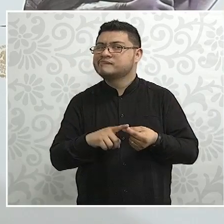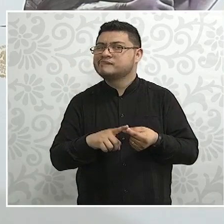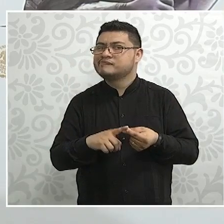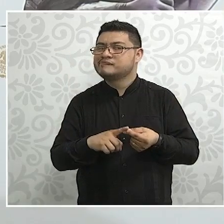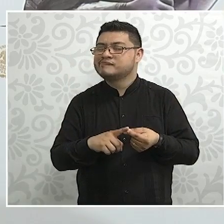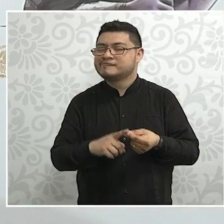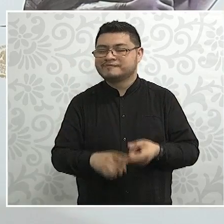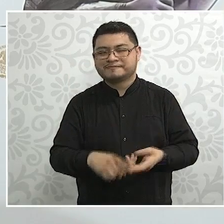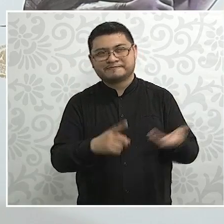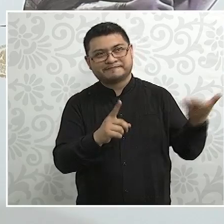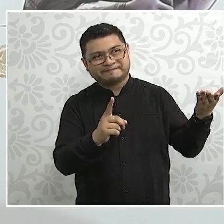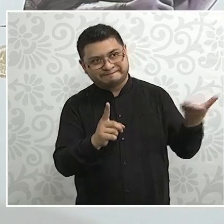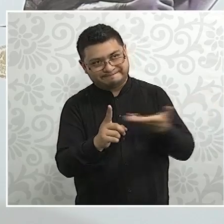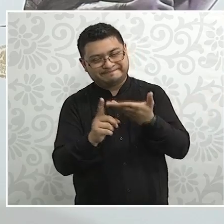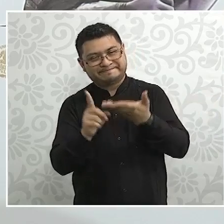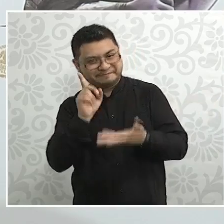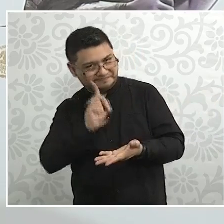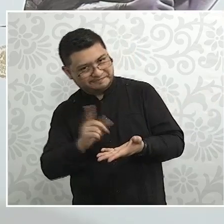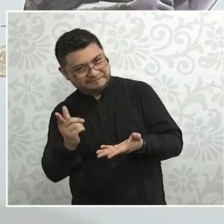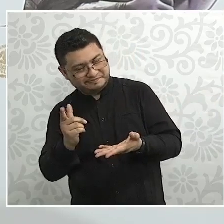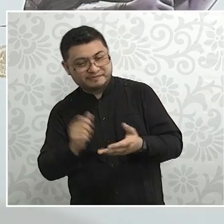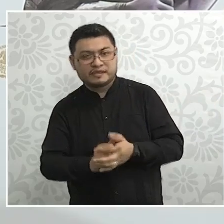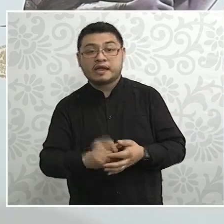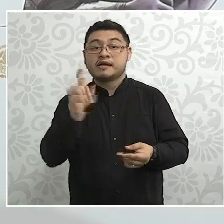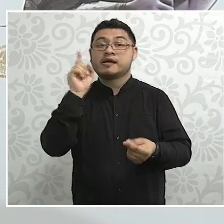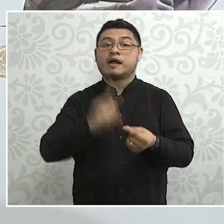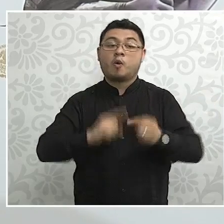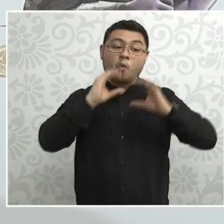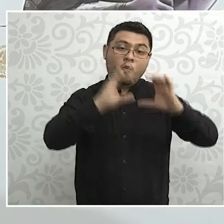¿Quiénes somos las que cuidamos hasta los maridos?